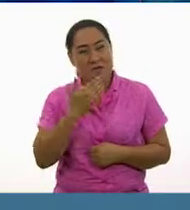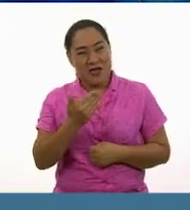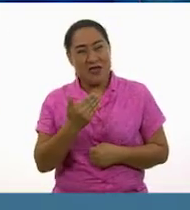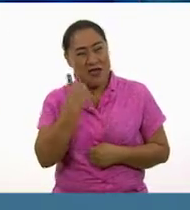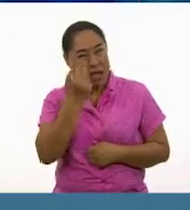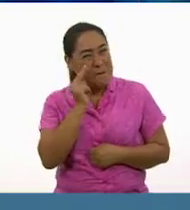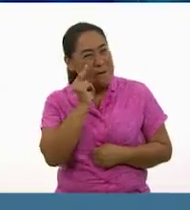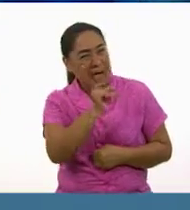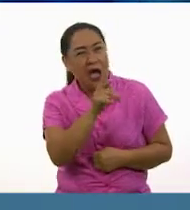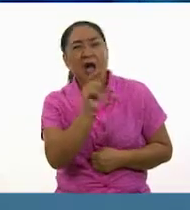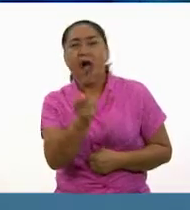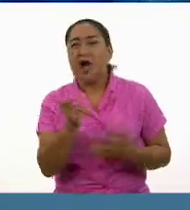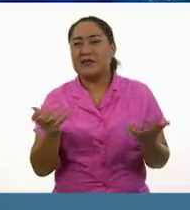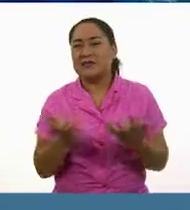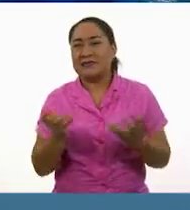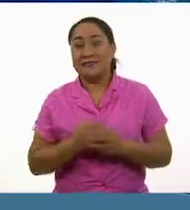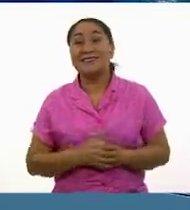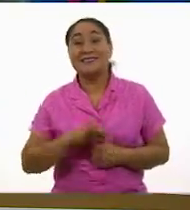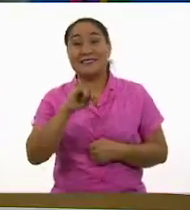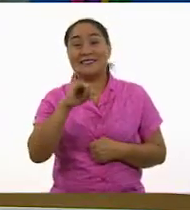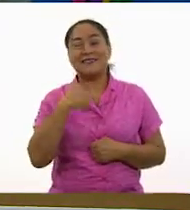qué está haciendo? ¡Ay, sí! ¡Me encanta!